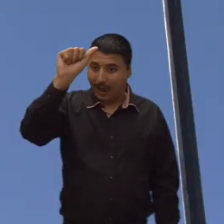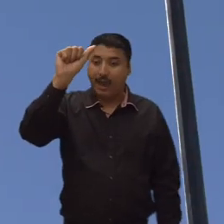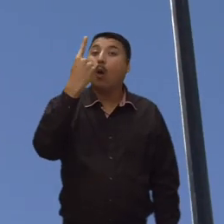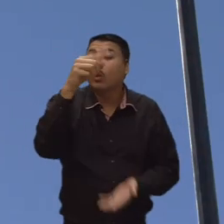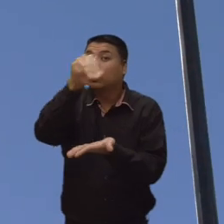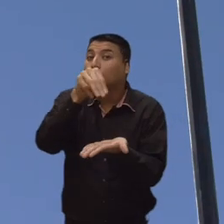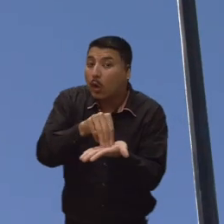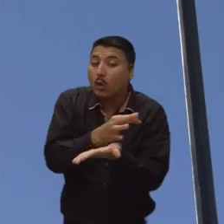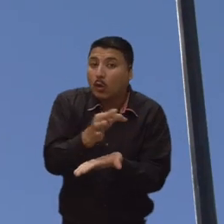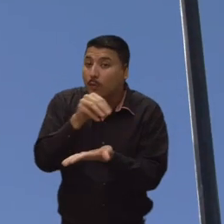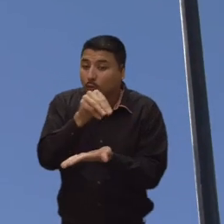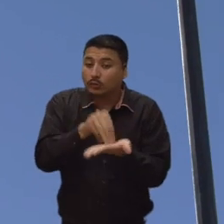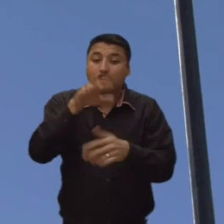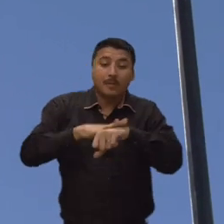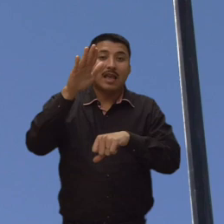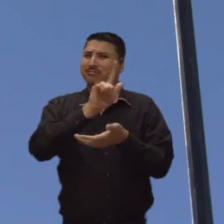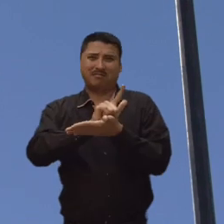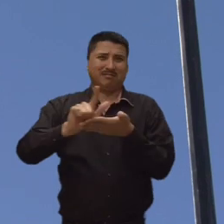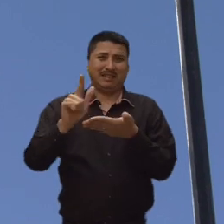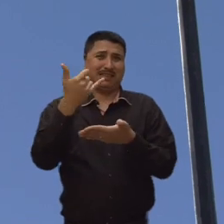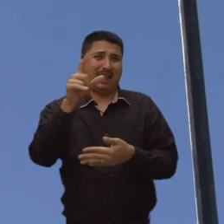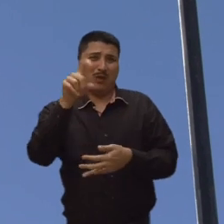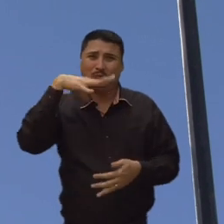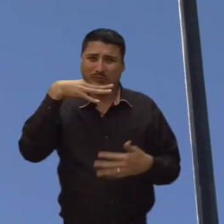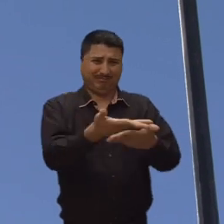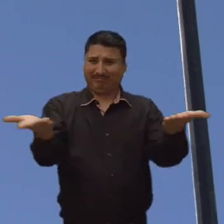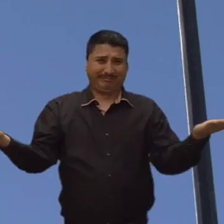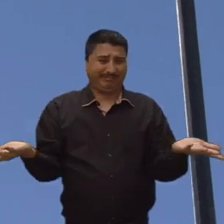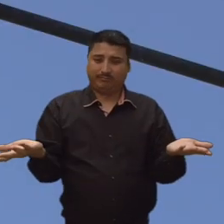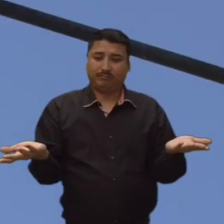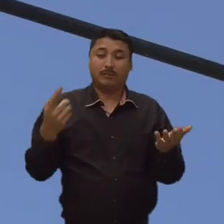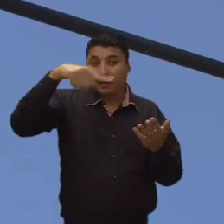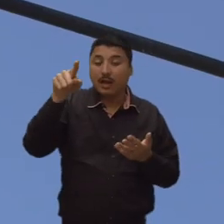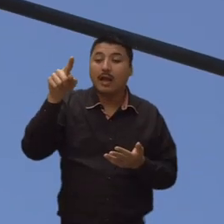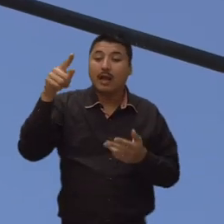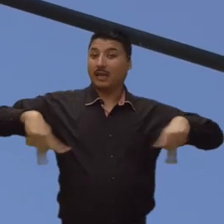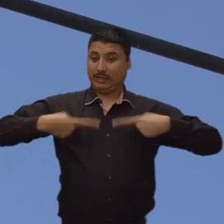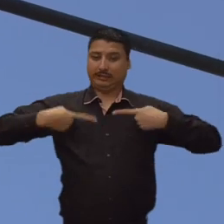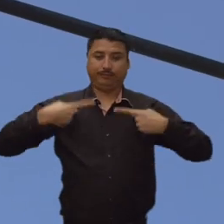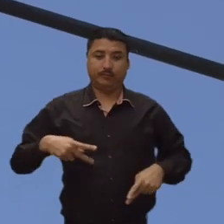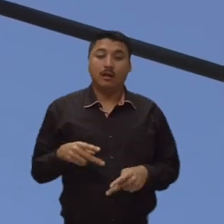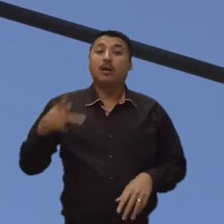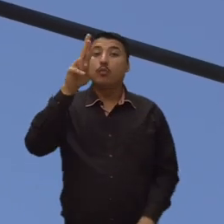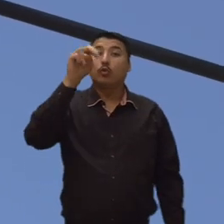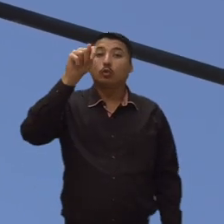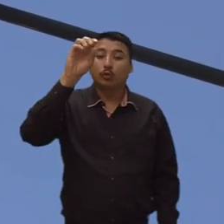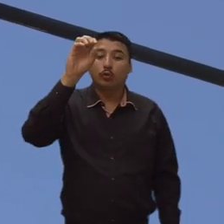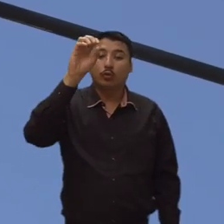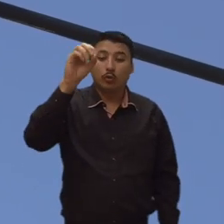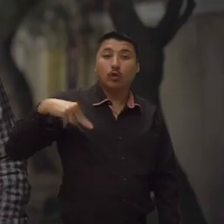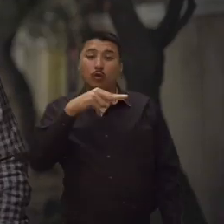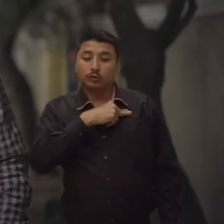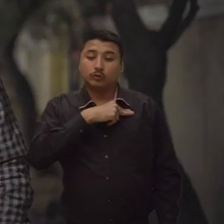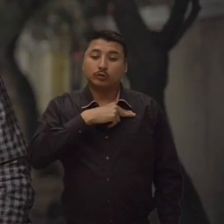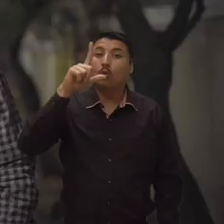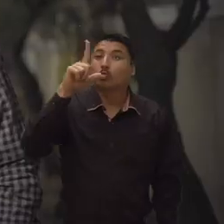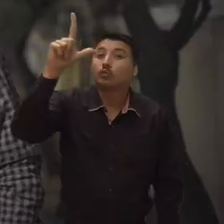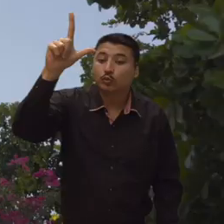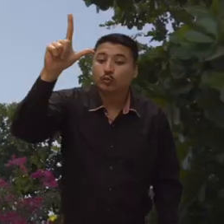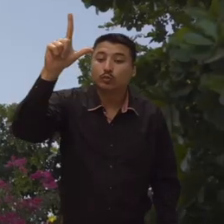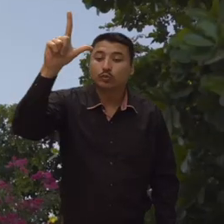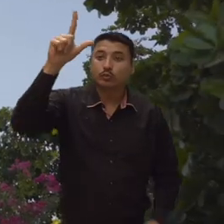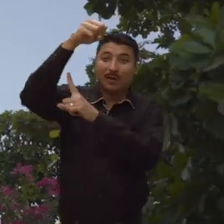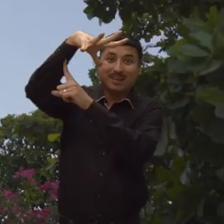ya que reemplazaremos 1,790 luminarias convencionales e instalaremos otras 104 nuevas. Para ti y tu